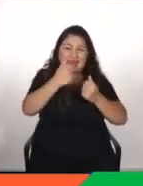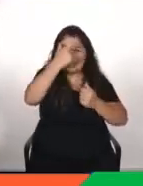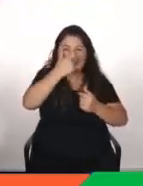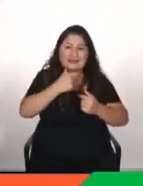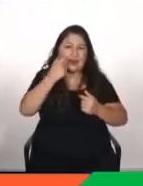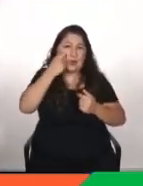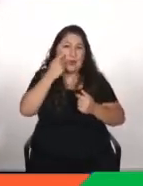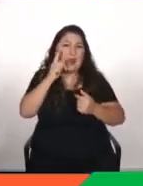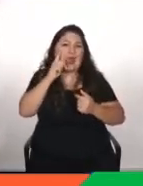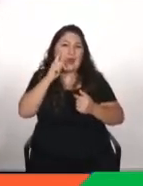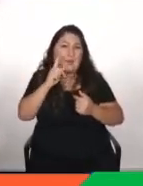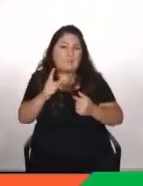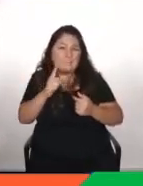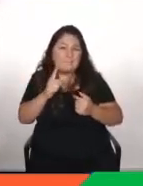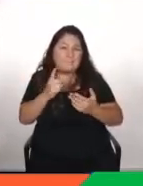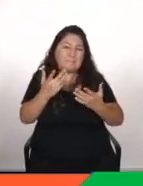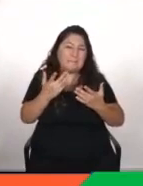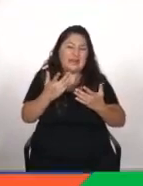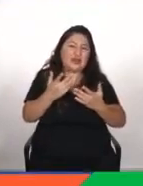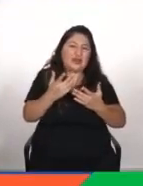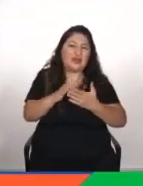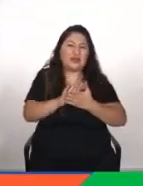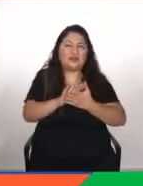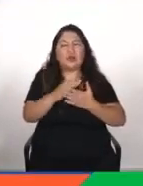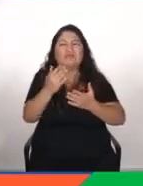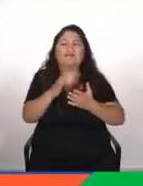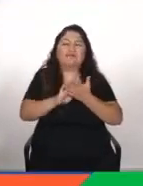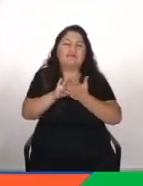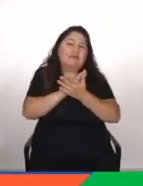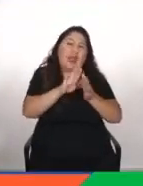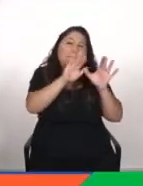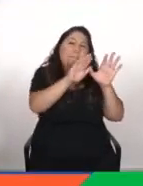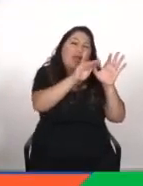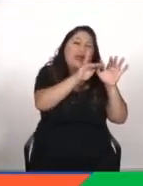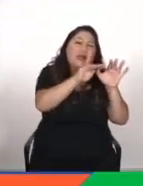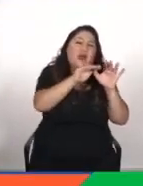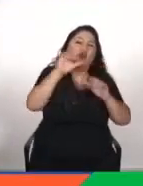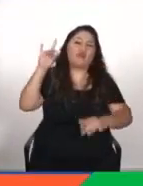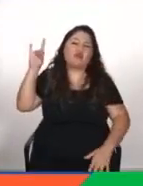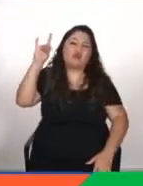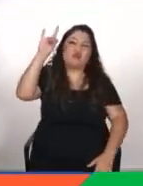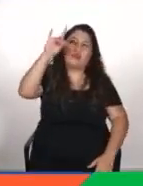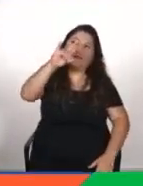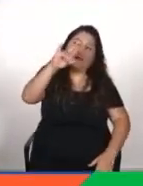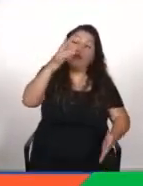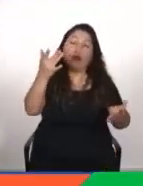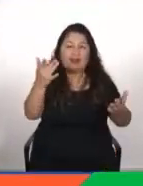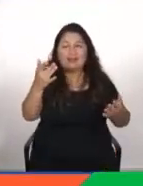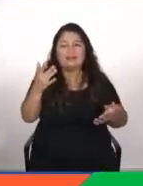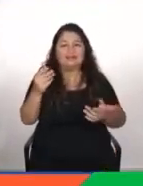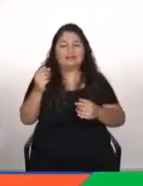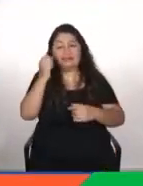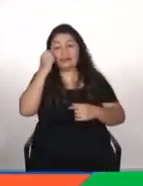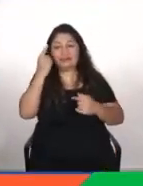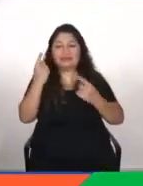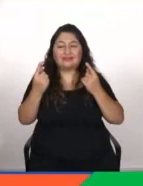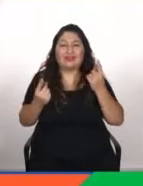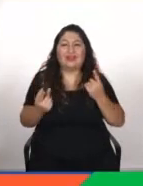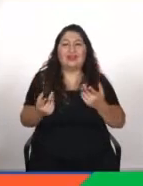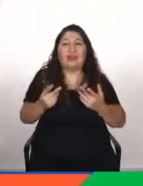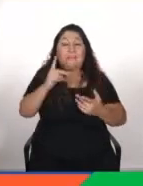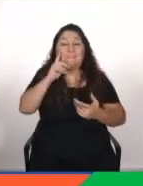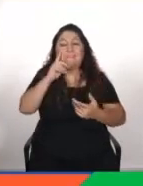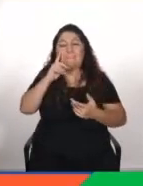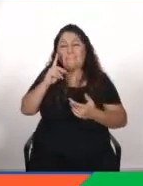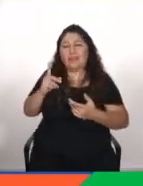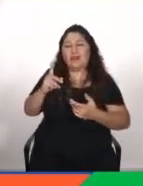manera que tú no dirías que un pájaro y un avión vuelan de la misma manera perfecto entonces tenemos que el machine learning en el fondo es desarrollar esta